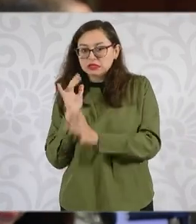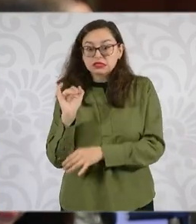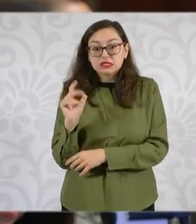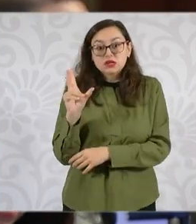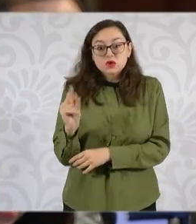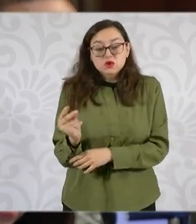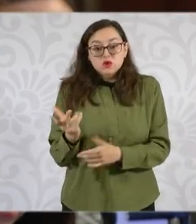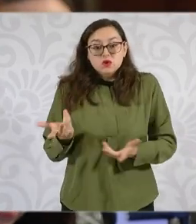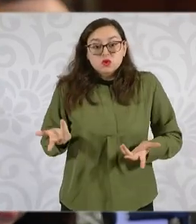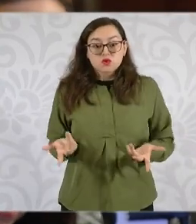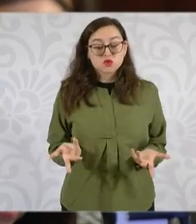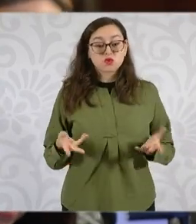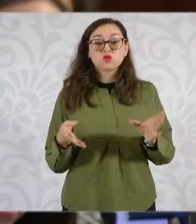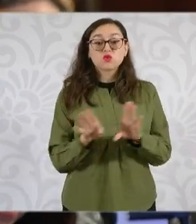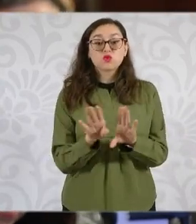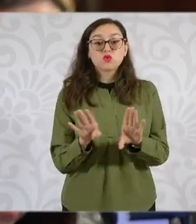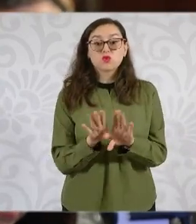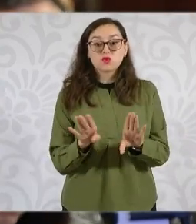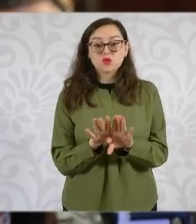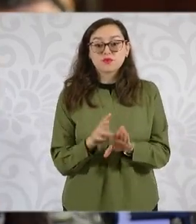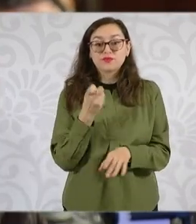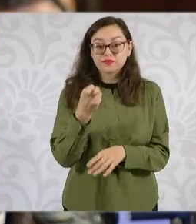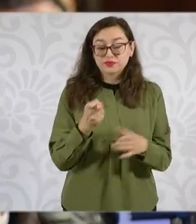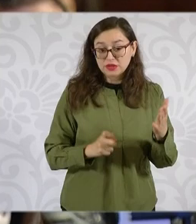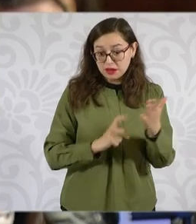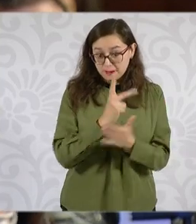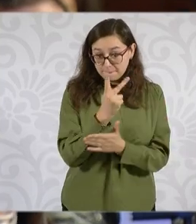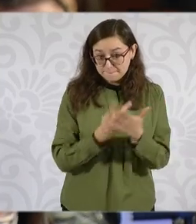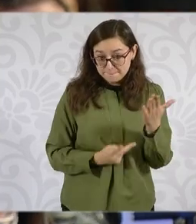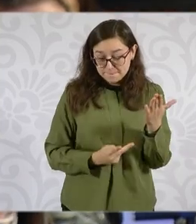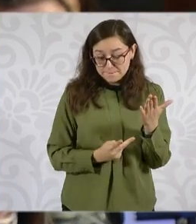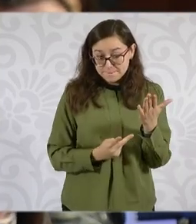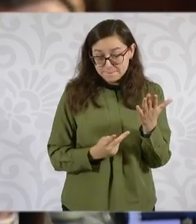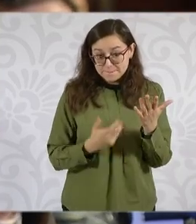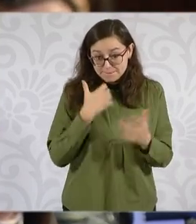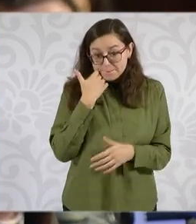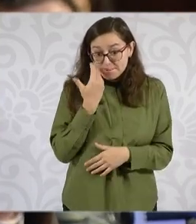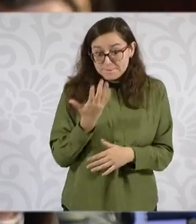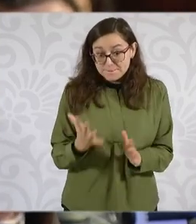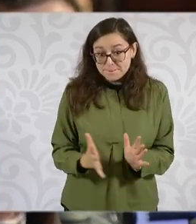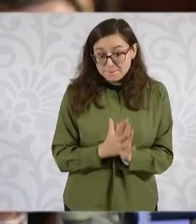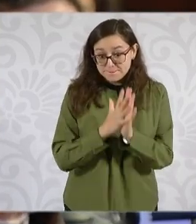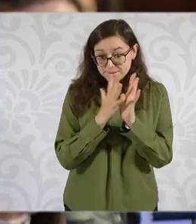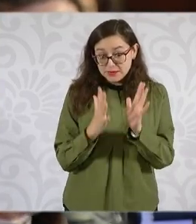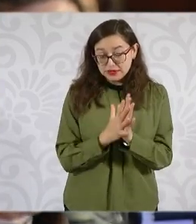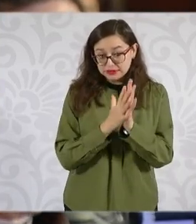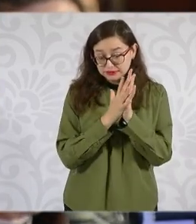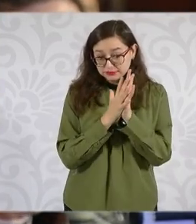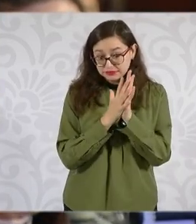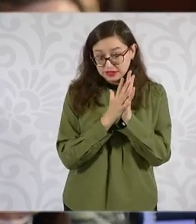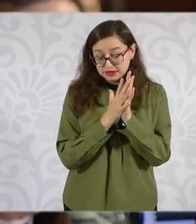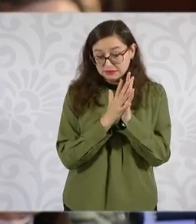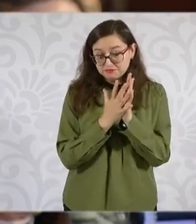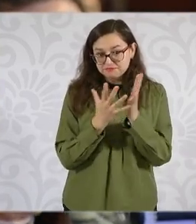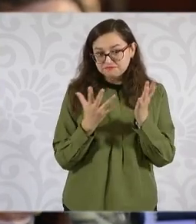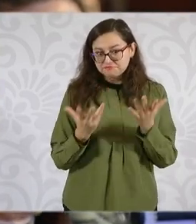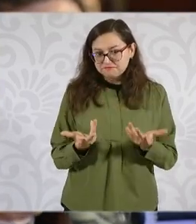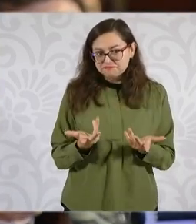incluidos en estos programas que bien se han comentado aquí y que son de diversos lugares del país.